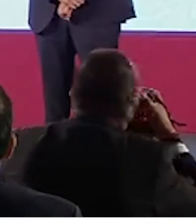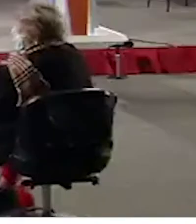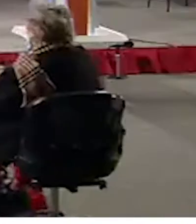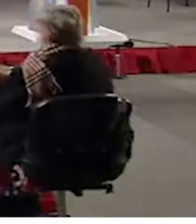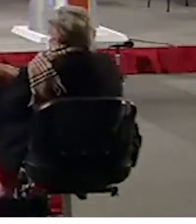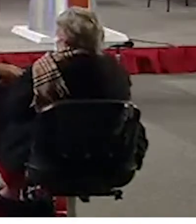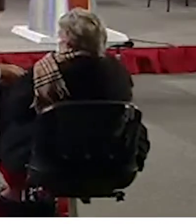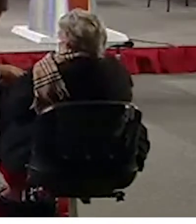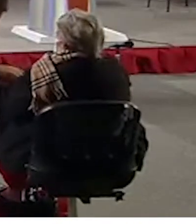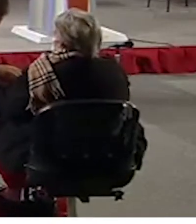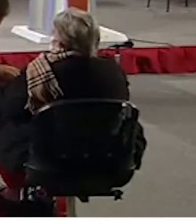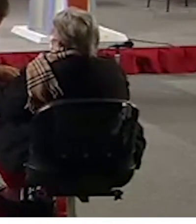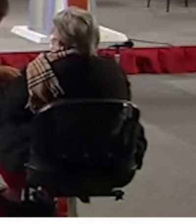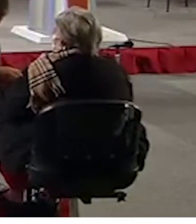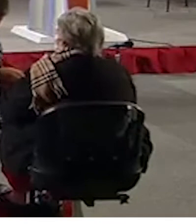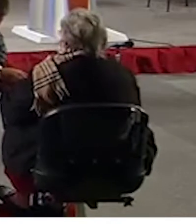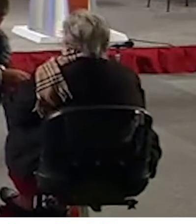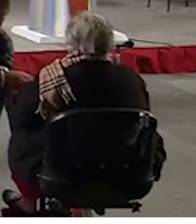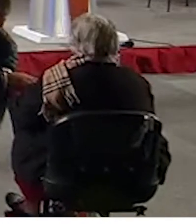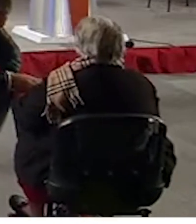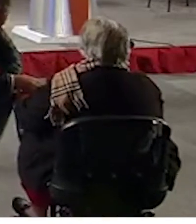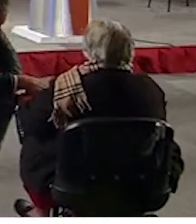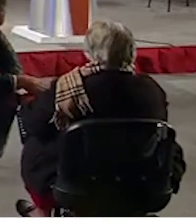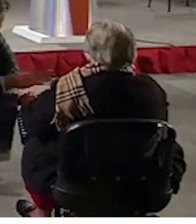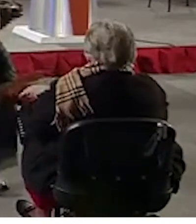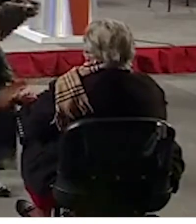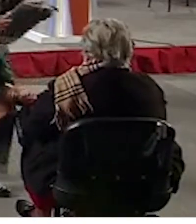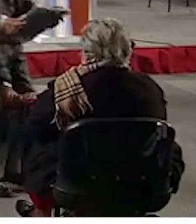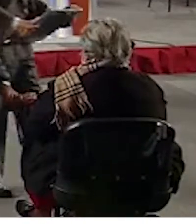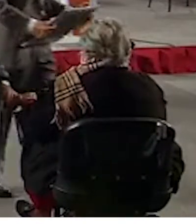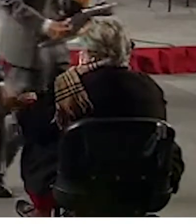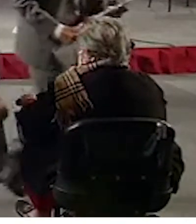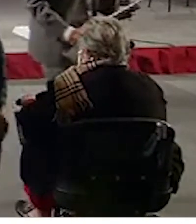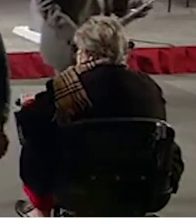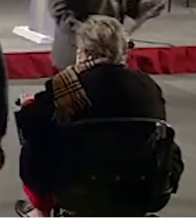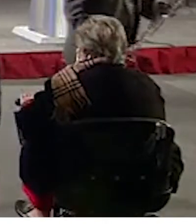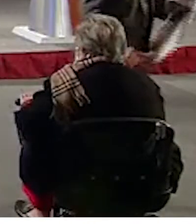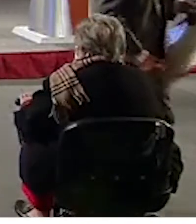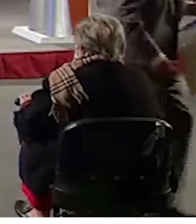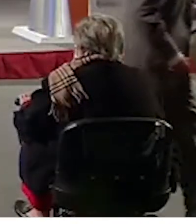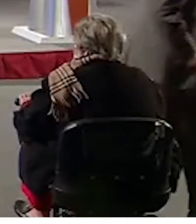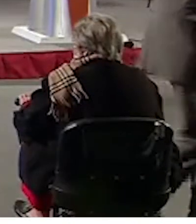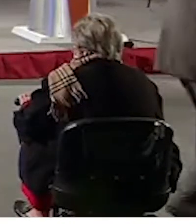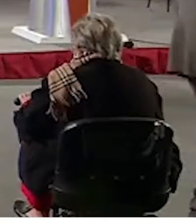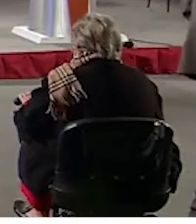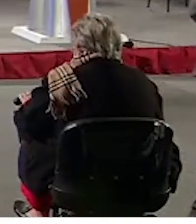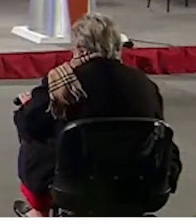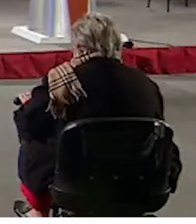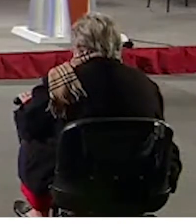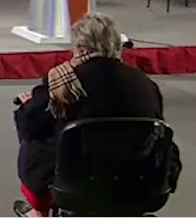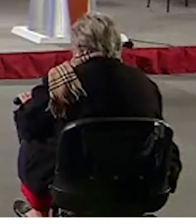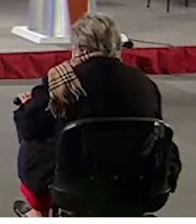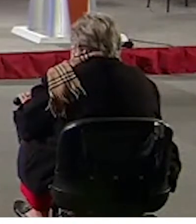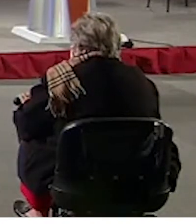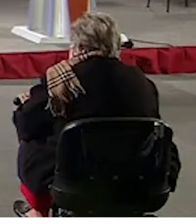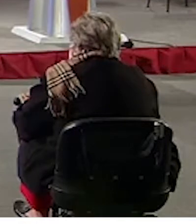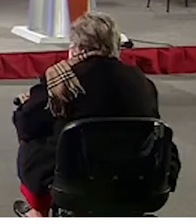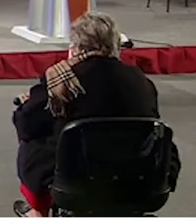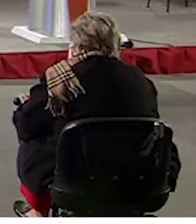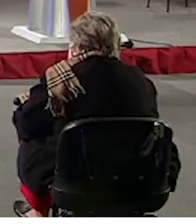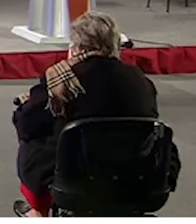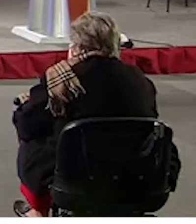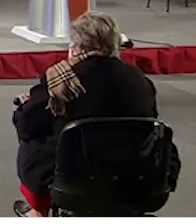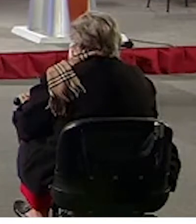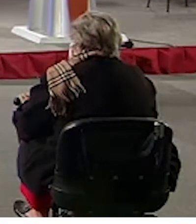Continuamos con la entrega de distintos premios. El doctor Eduardo César